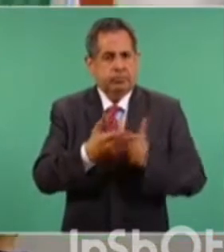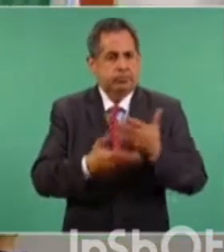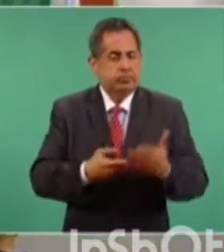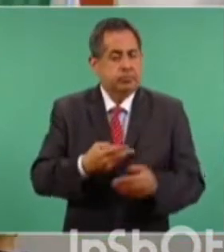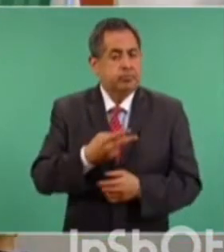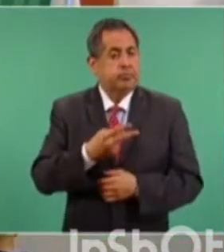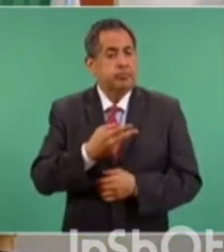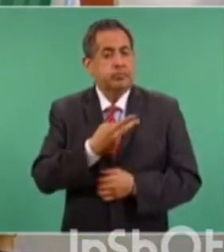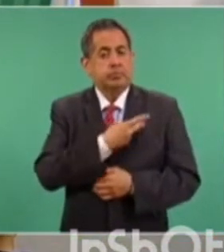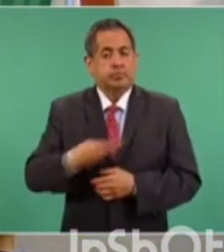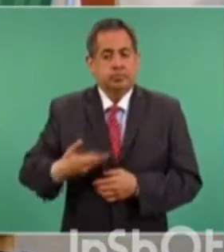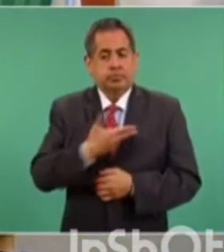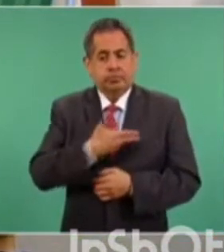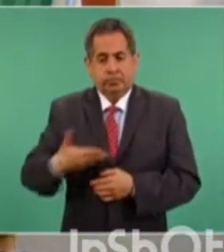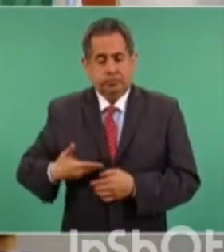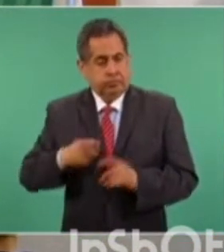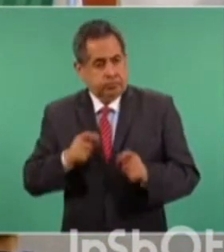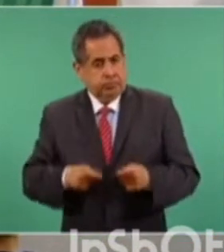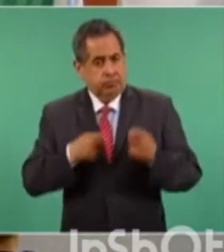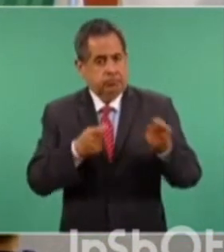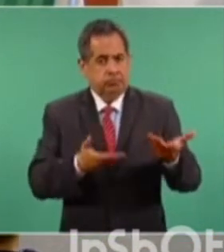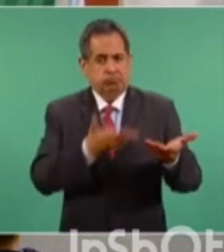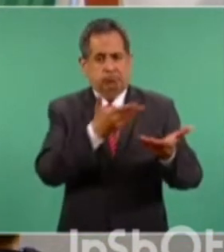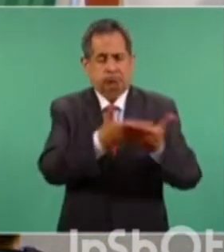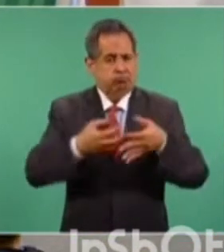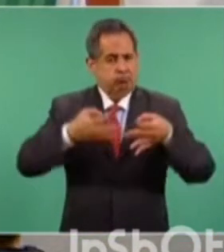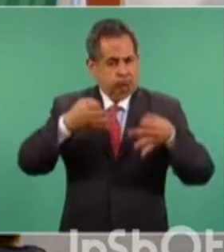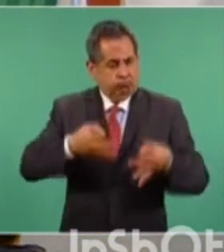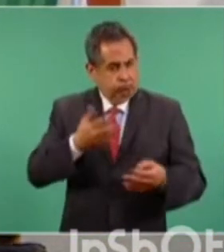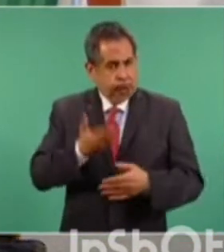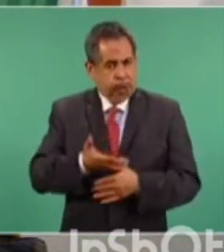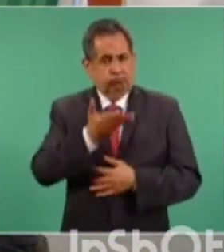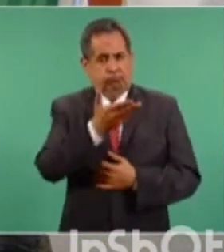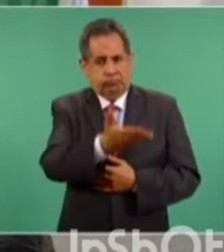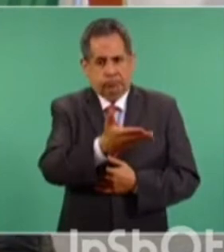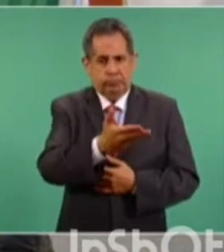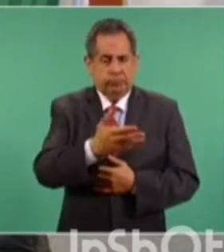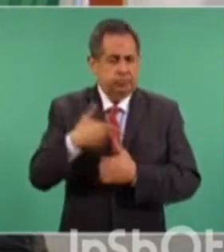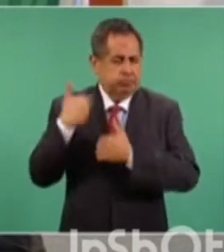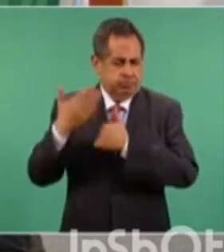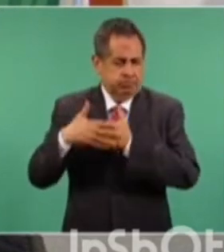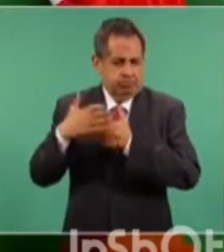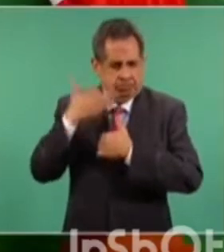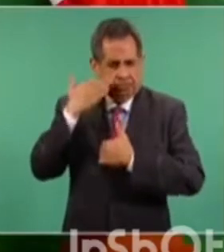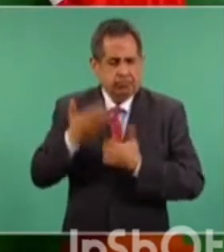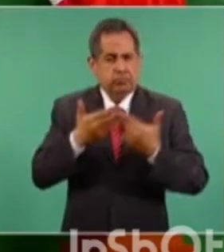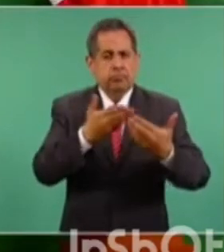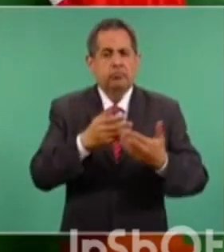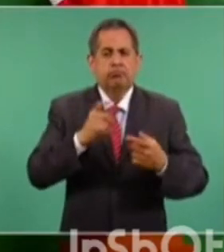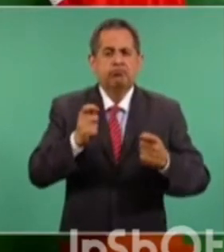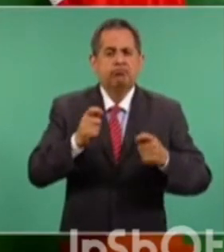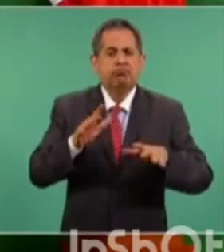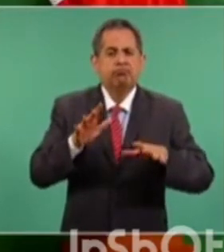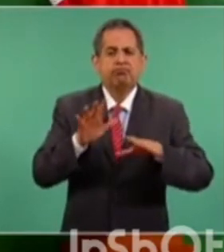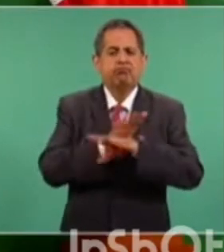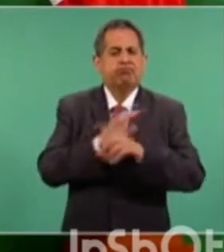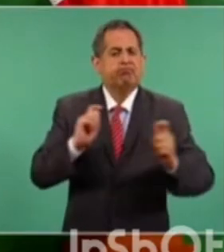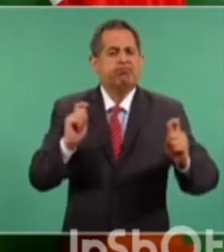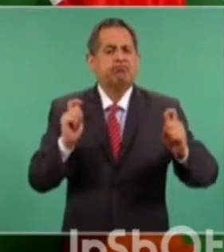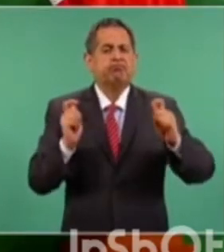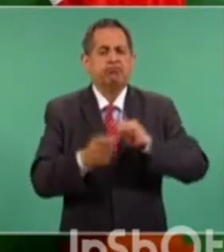es que les propondremos formalmente, en su momento, un cambio sustancial